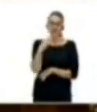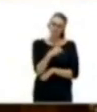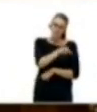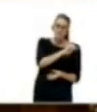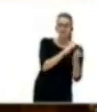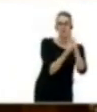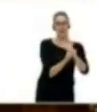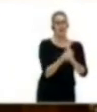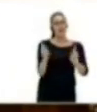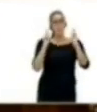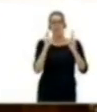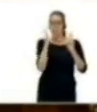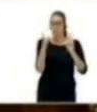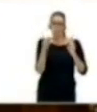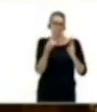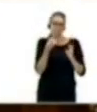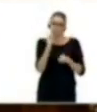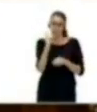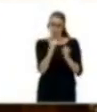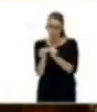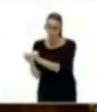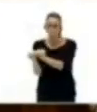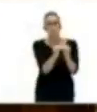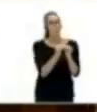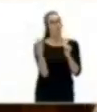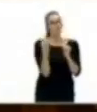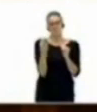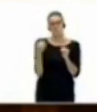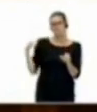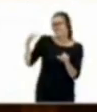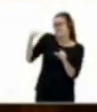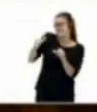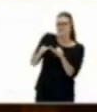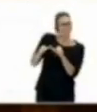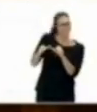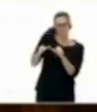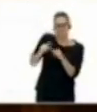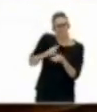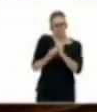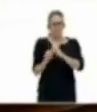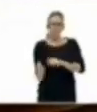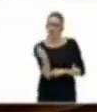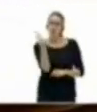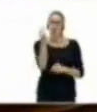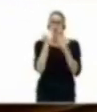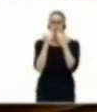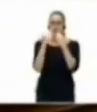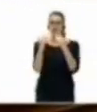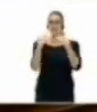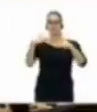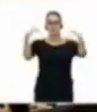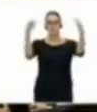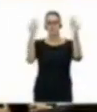por el bien común, que sea algo más y mejor que lo que han hecho en los años pasados. Muchas gracias. Gracias.